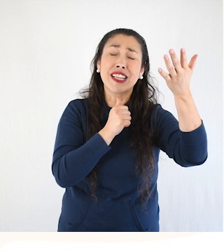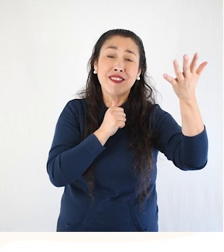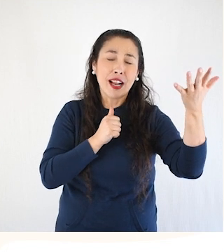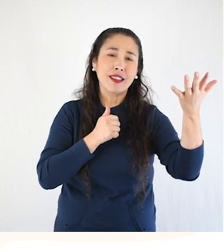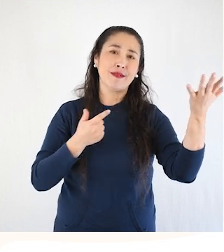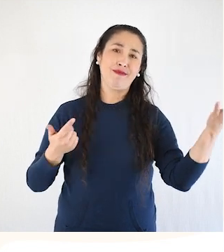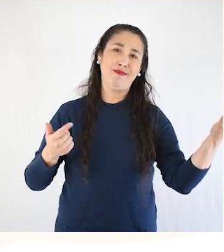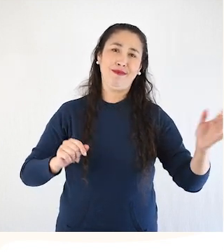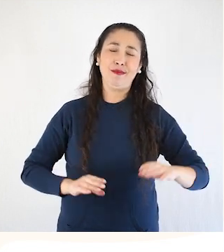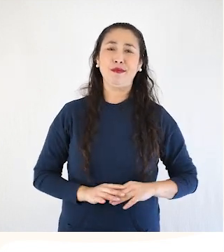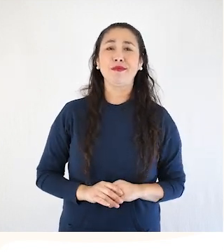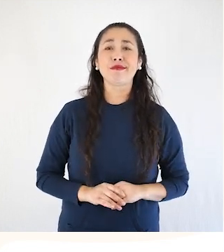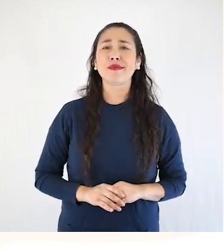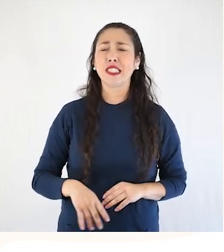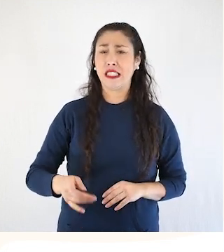viajar, etc.